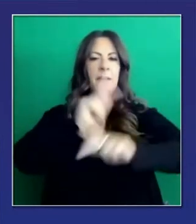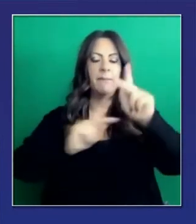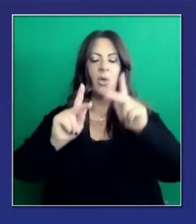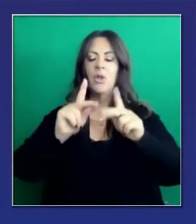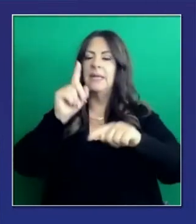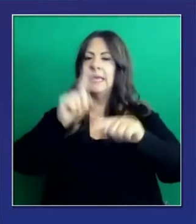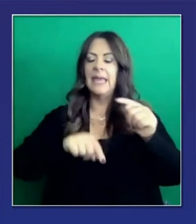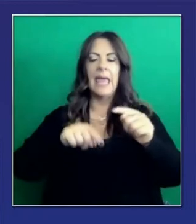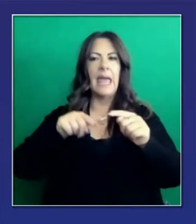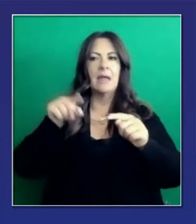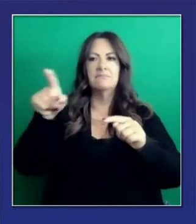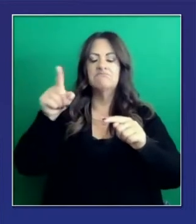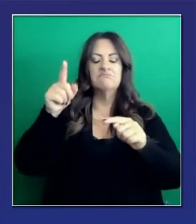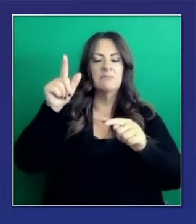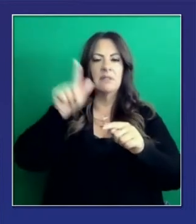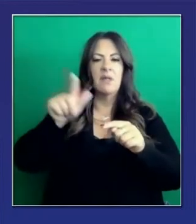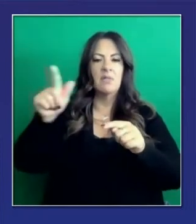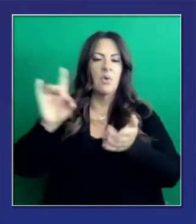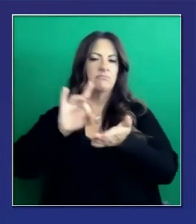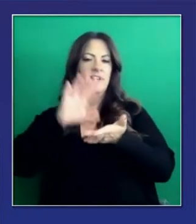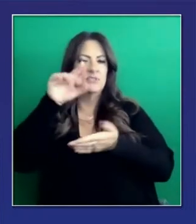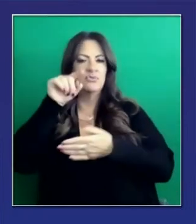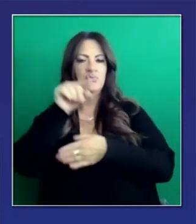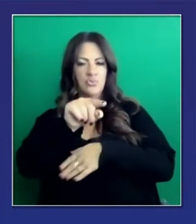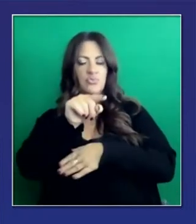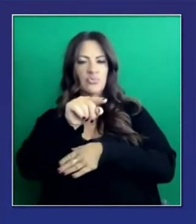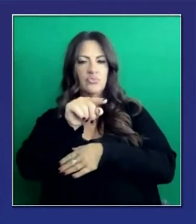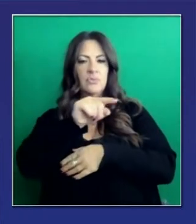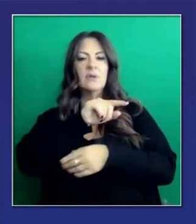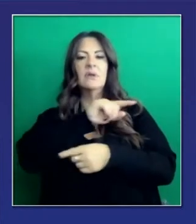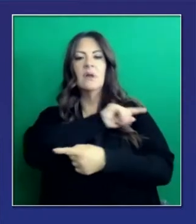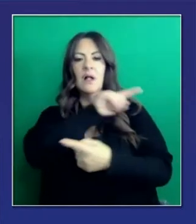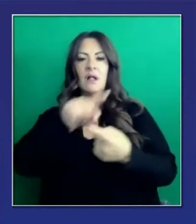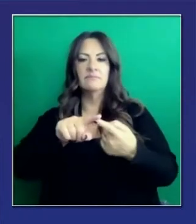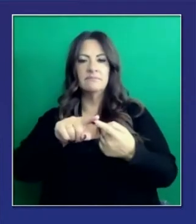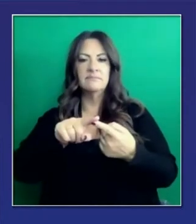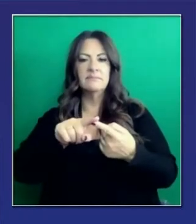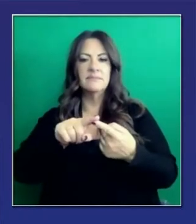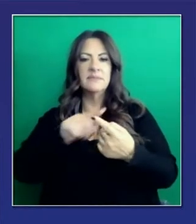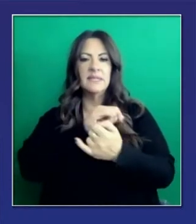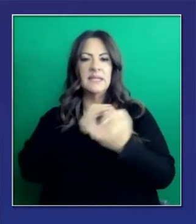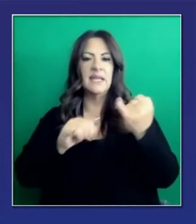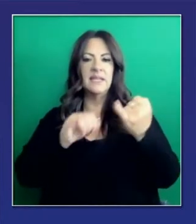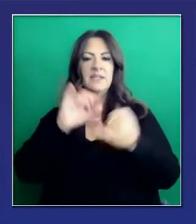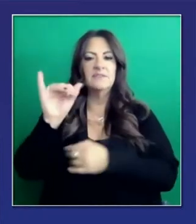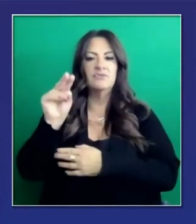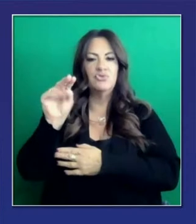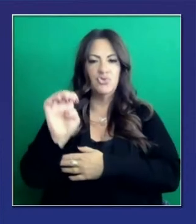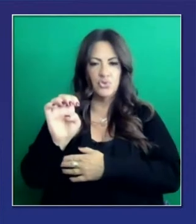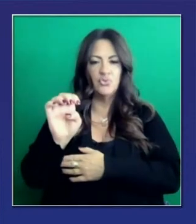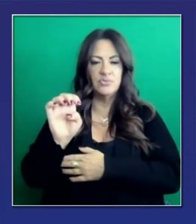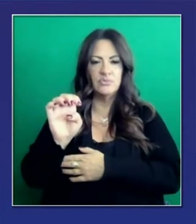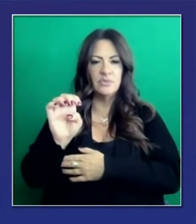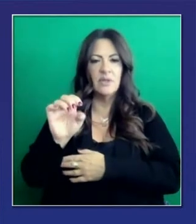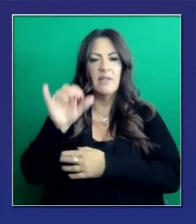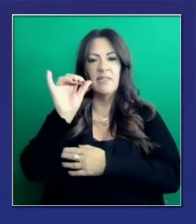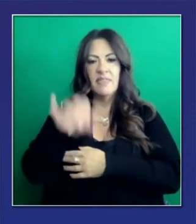30 de junio. Eran las 9 de la noche, anoche cuando finalmente teníamos el periodo de